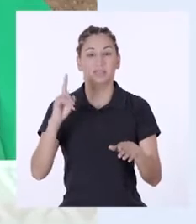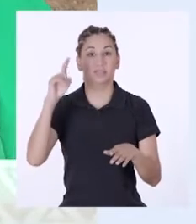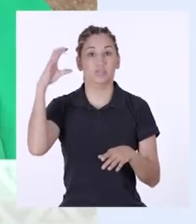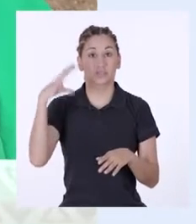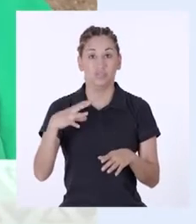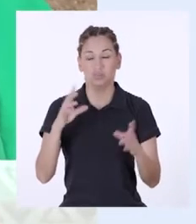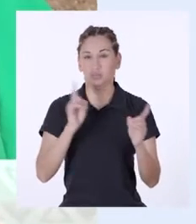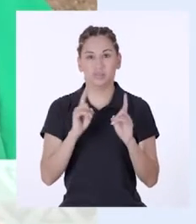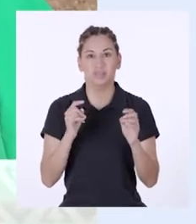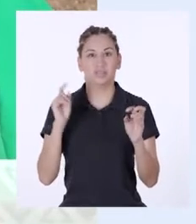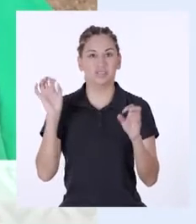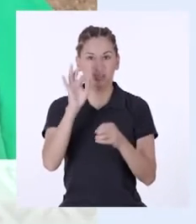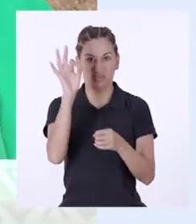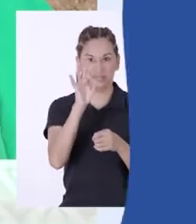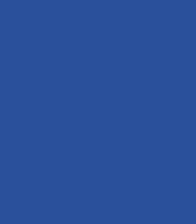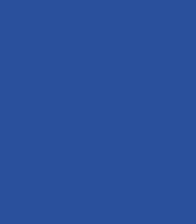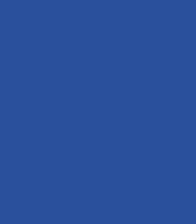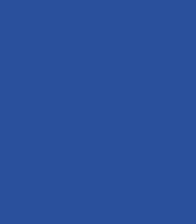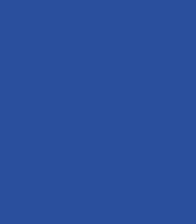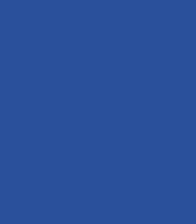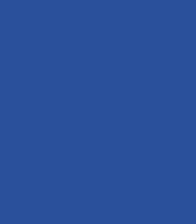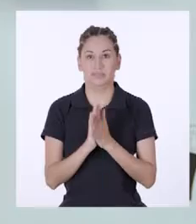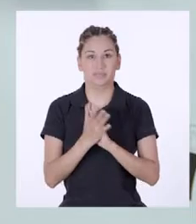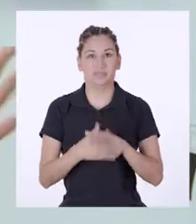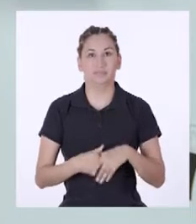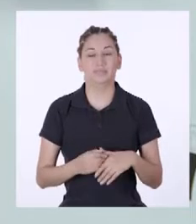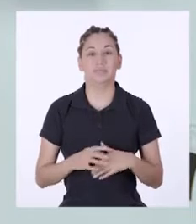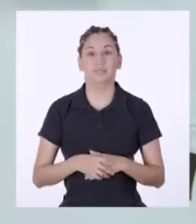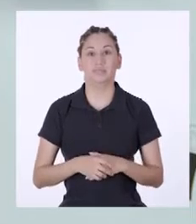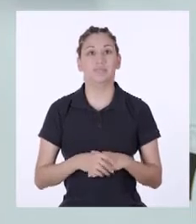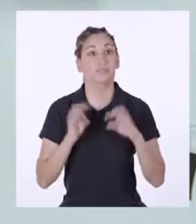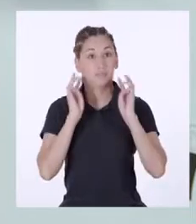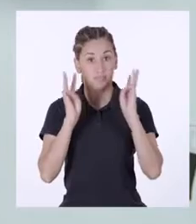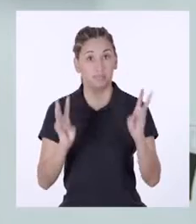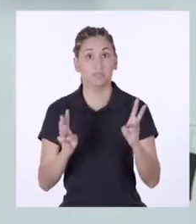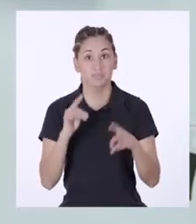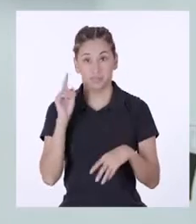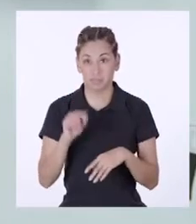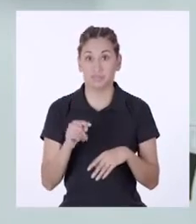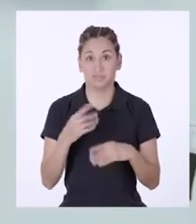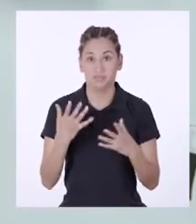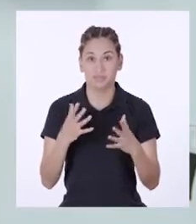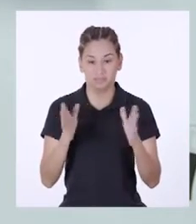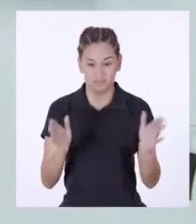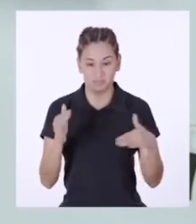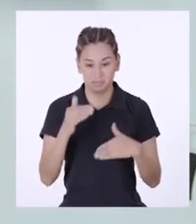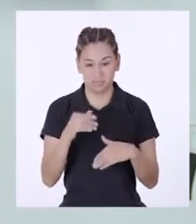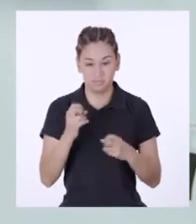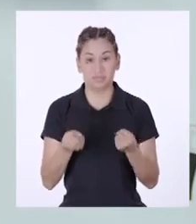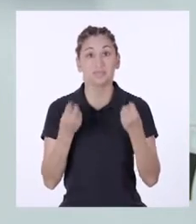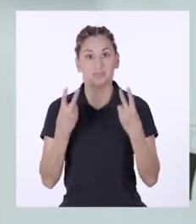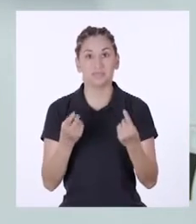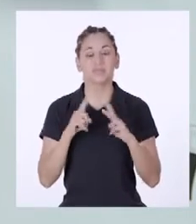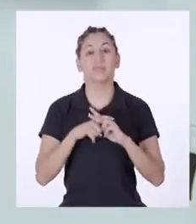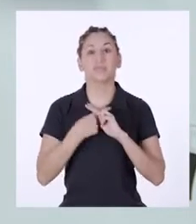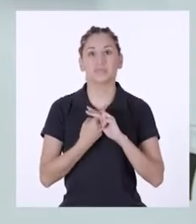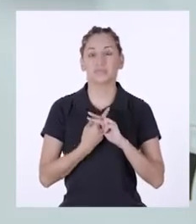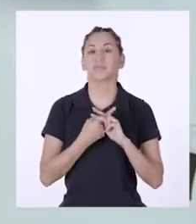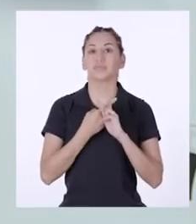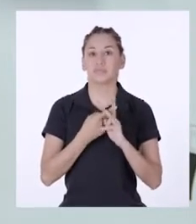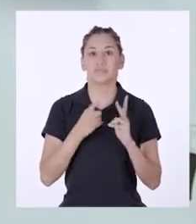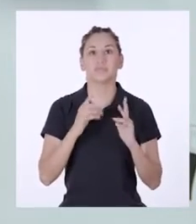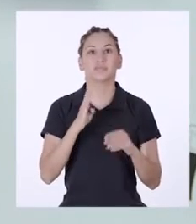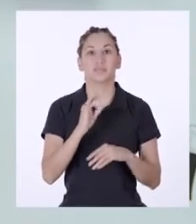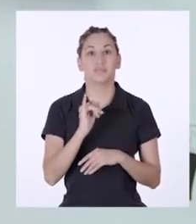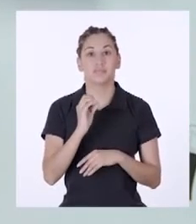presencia de vectores como las moscas. Vaya, nuestro compostaje parece recién estar iniciando su proceso